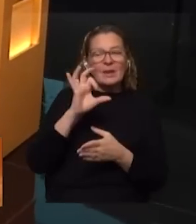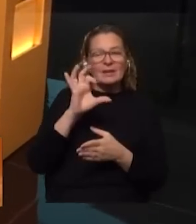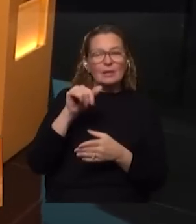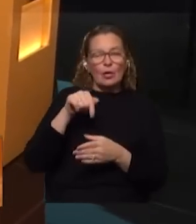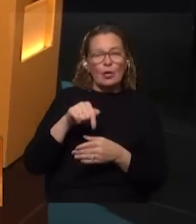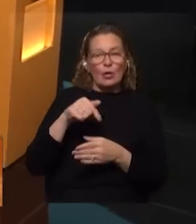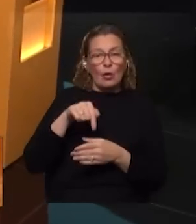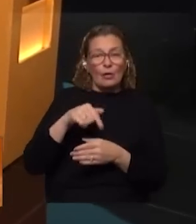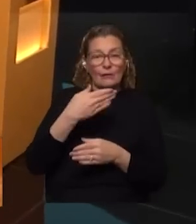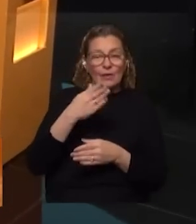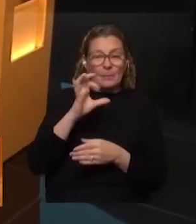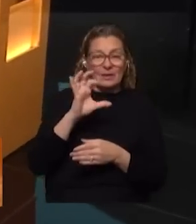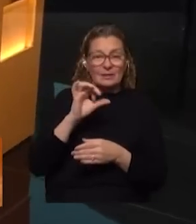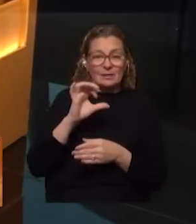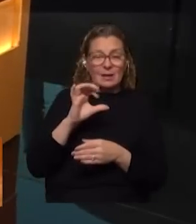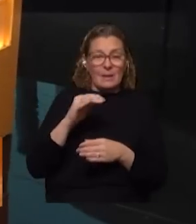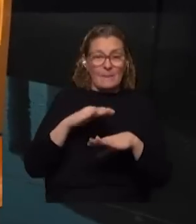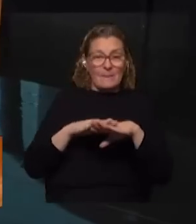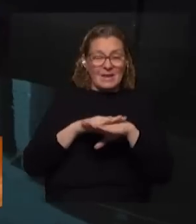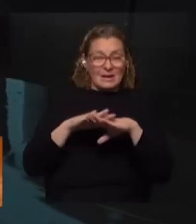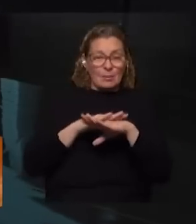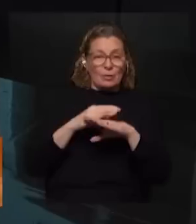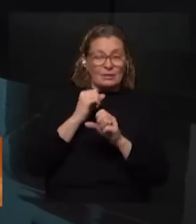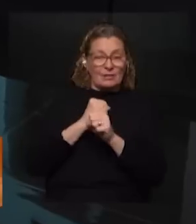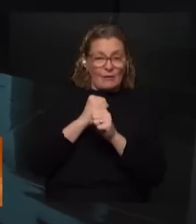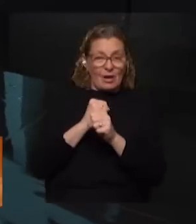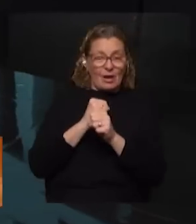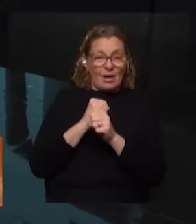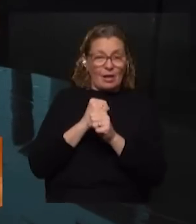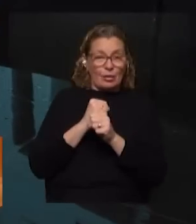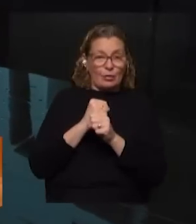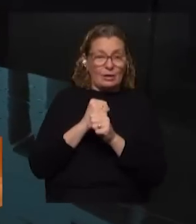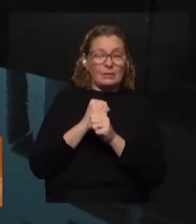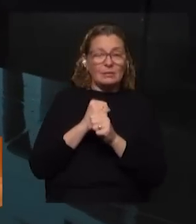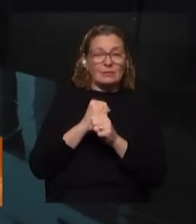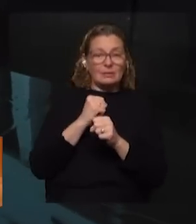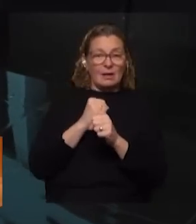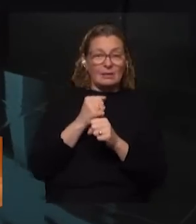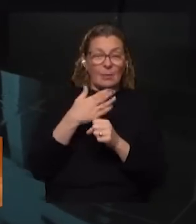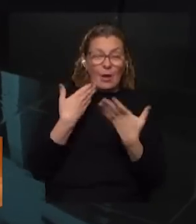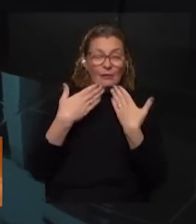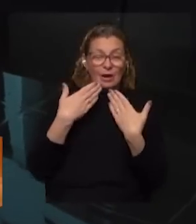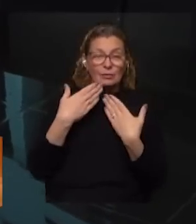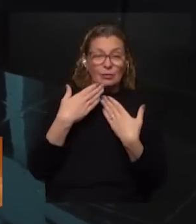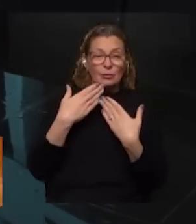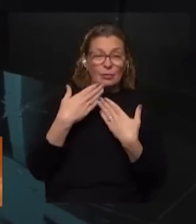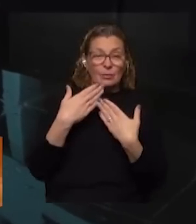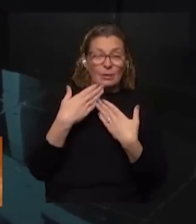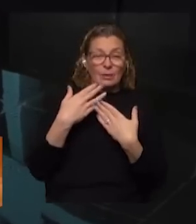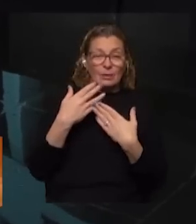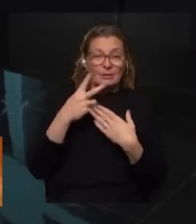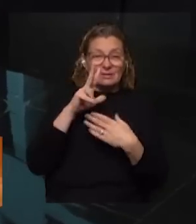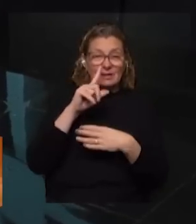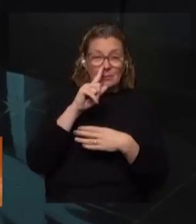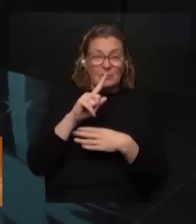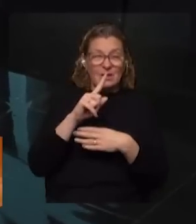bueno el BPS hoy está en el mínimo histórico de trabajadores en plantilla estamos hablando que no pasamos apenas los